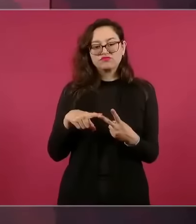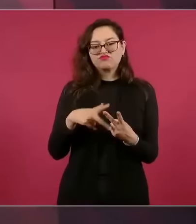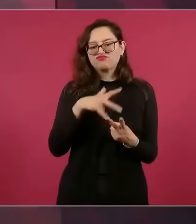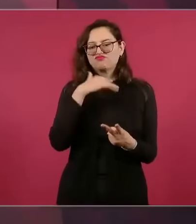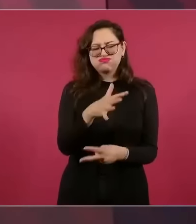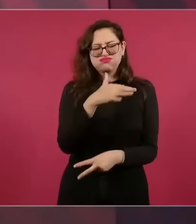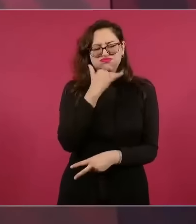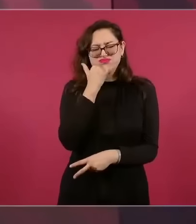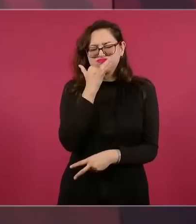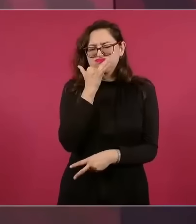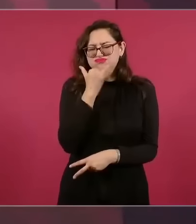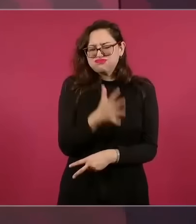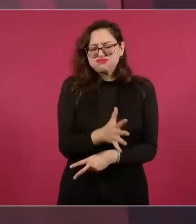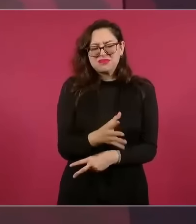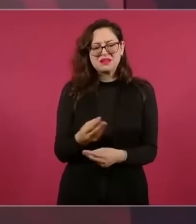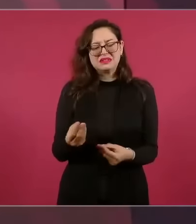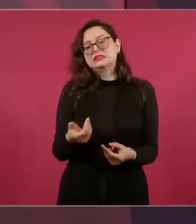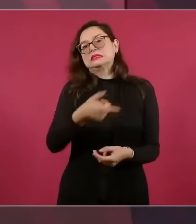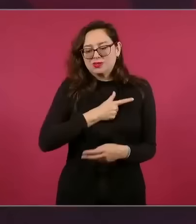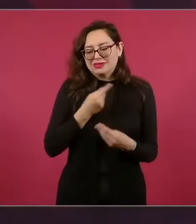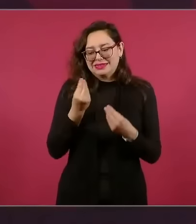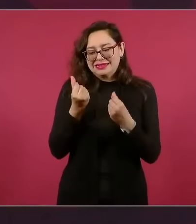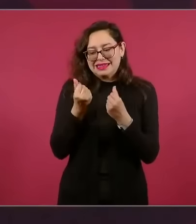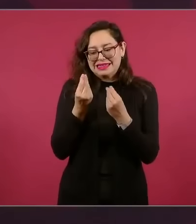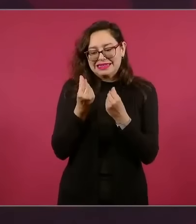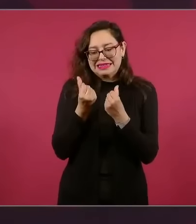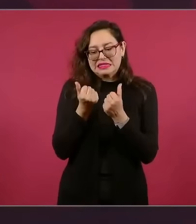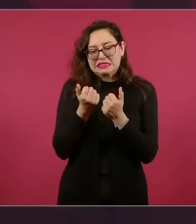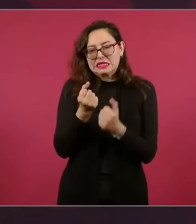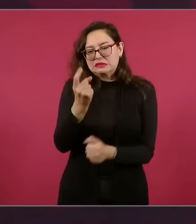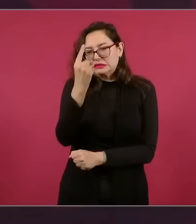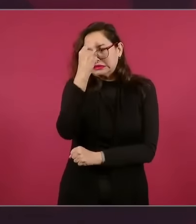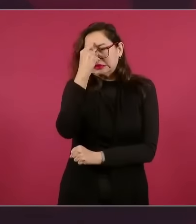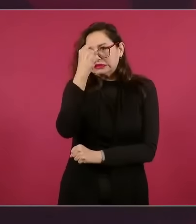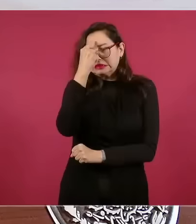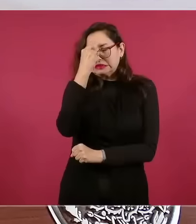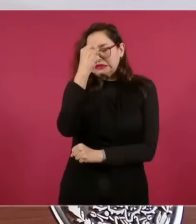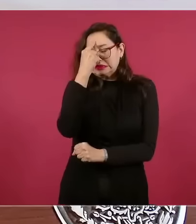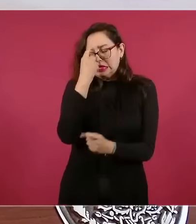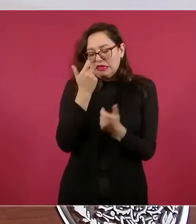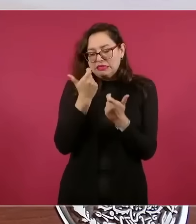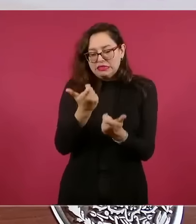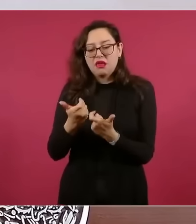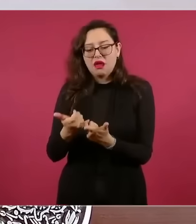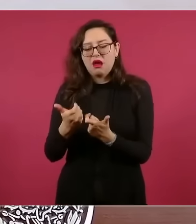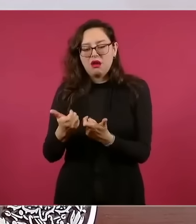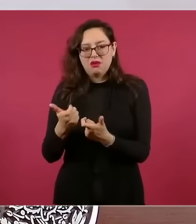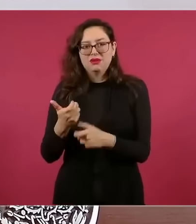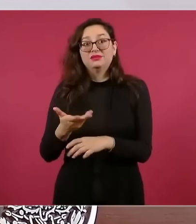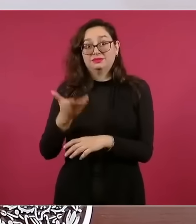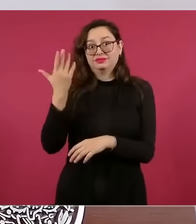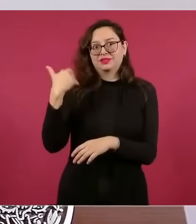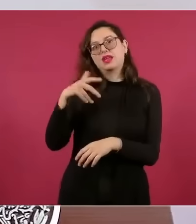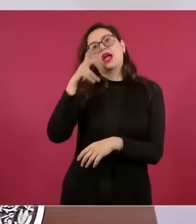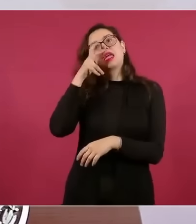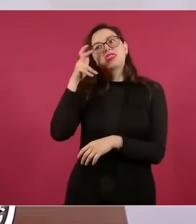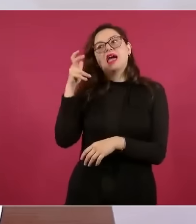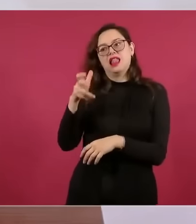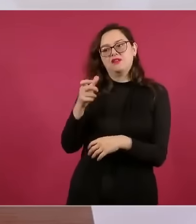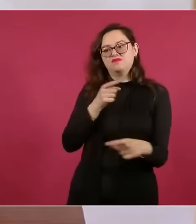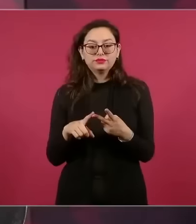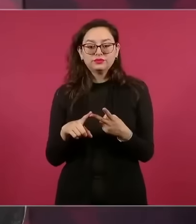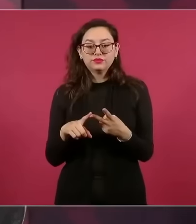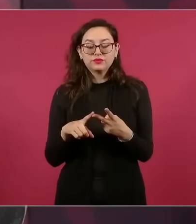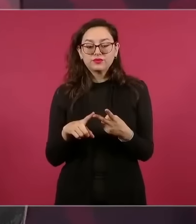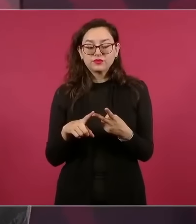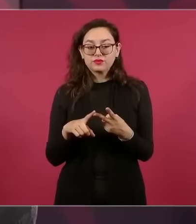corruptos, muy ambiciosos. Su dios es el dinero, como decía el cura de algo, el padre de nuestra